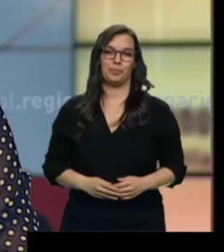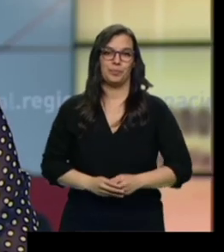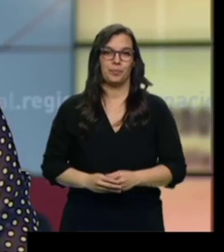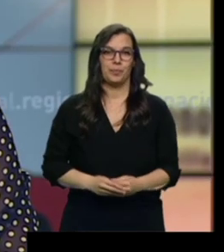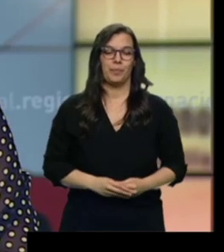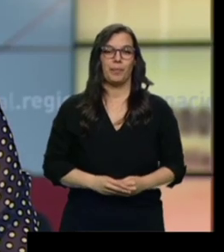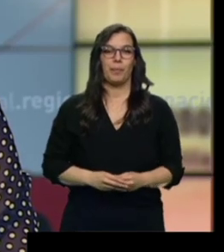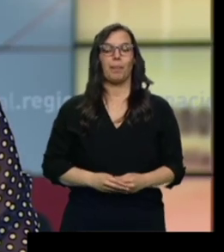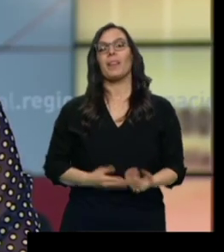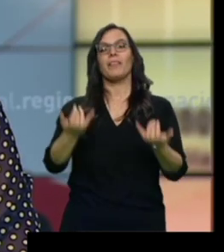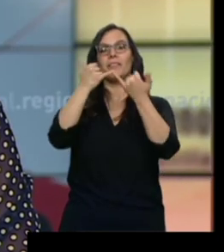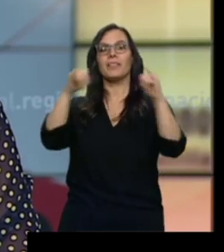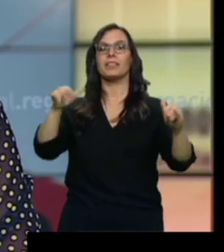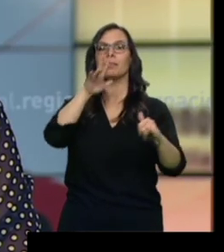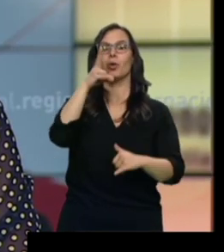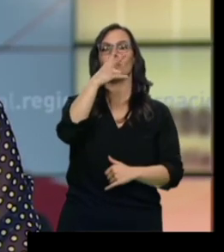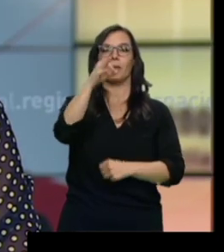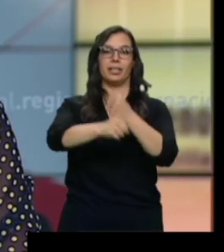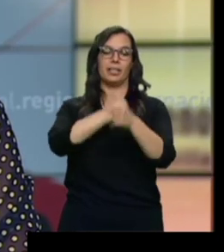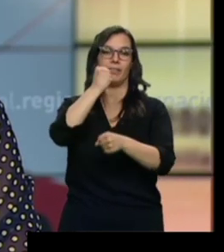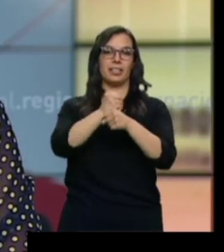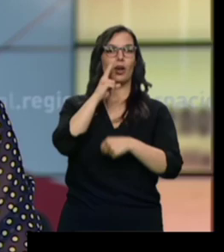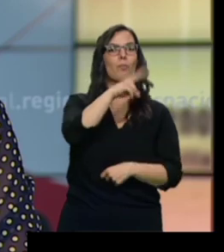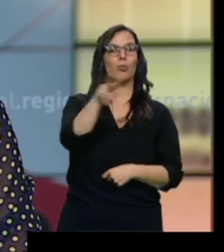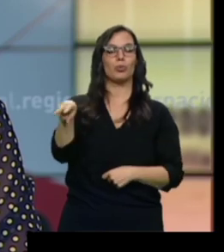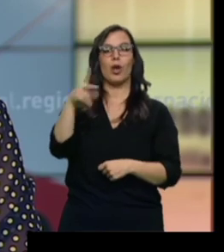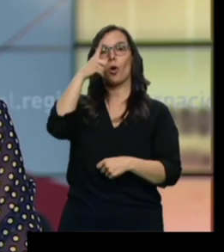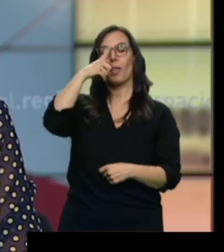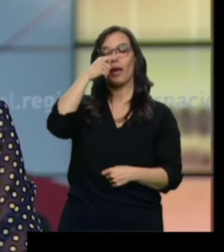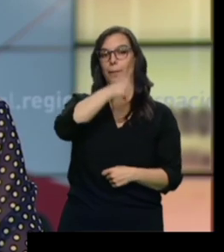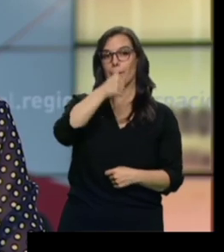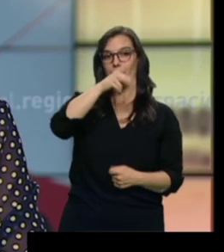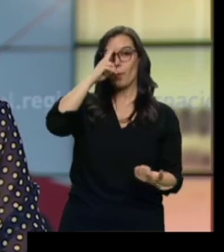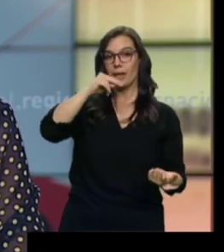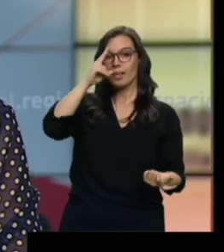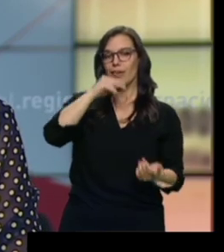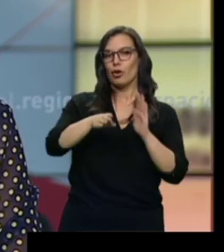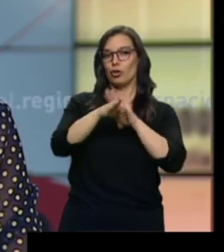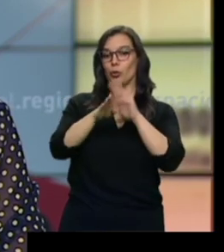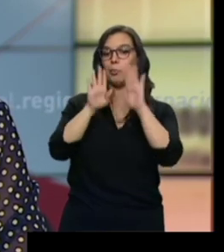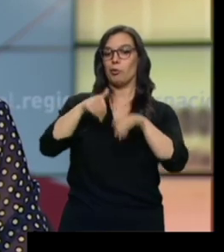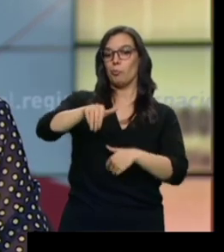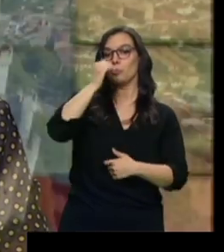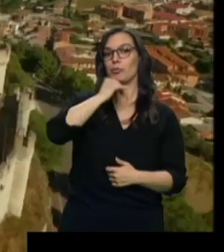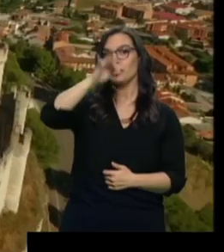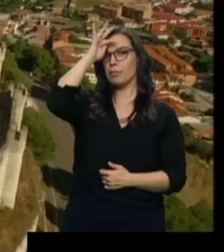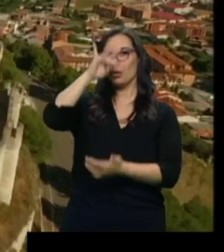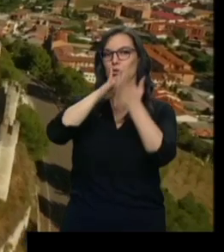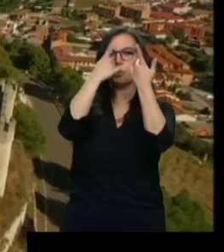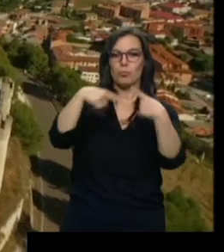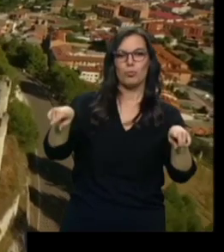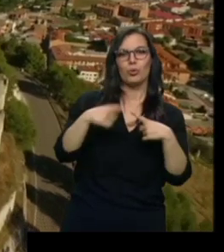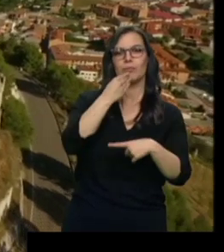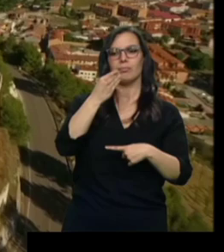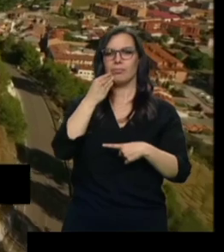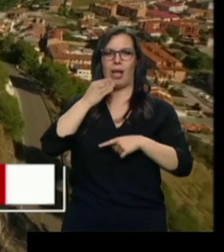Continúan las celebraciones por el vigésimo aniversario del Museo del Vino de Peñafiel. Pero será este fin de semana cuando la música y la gastronomía llenen las